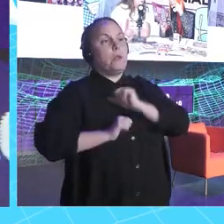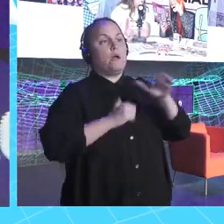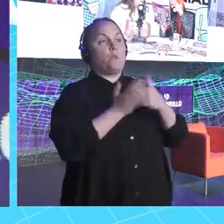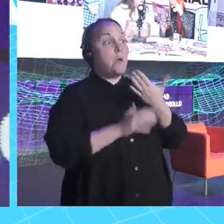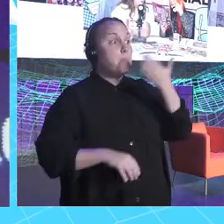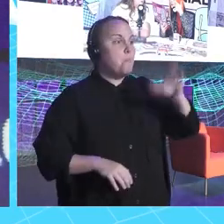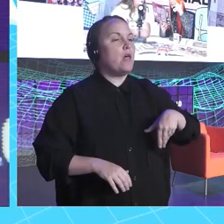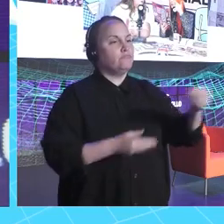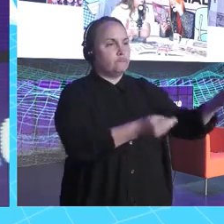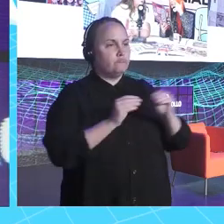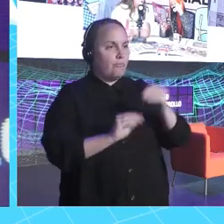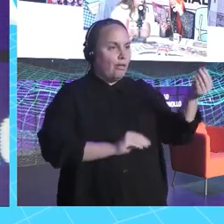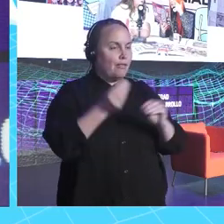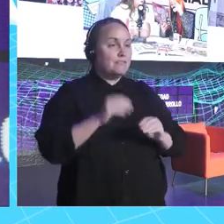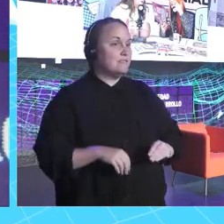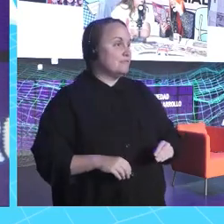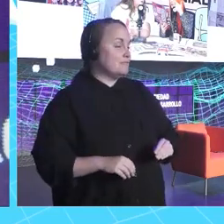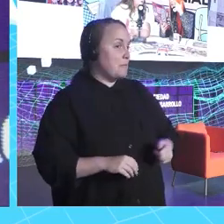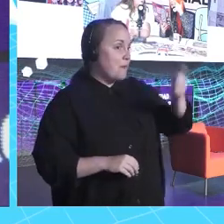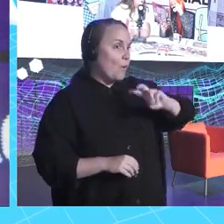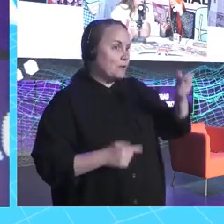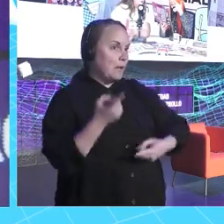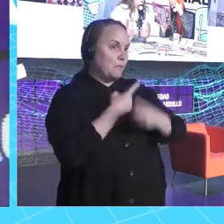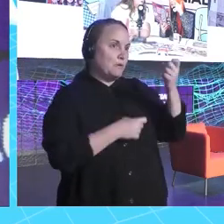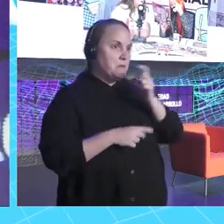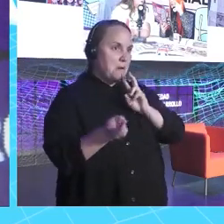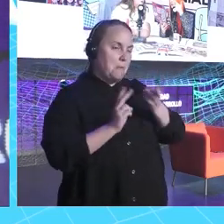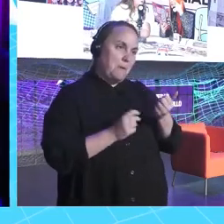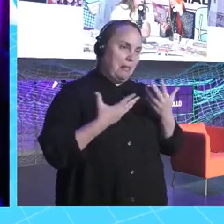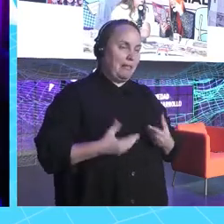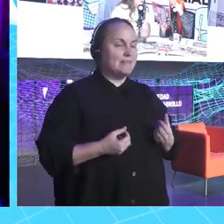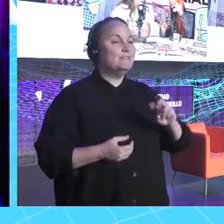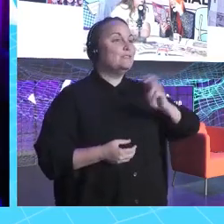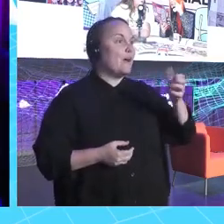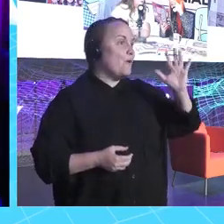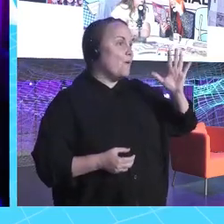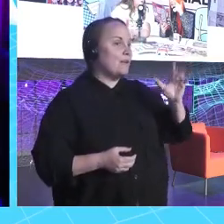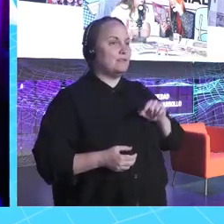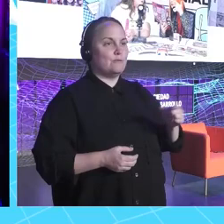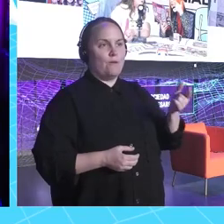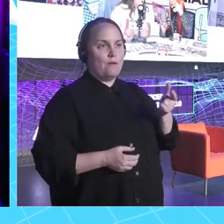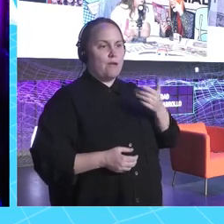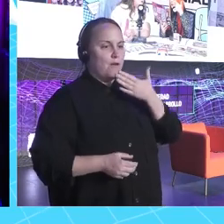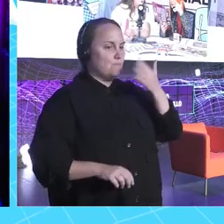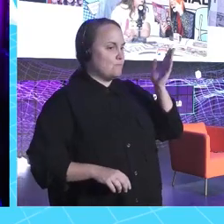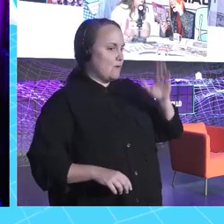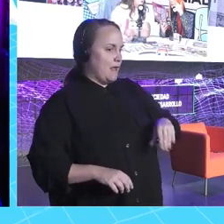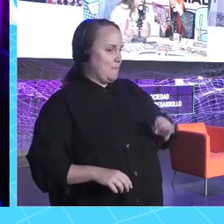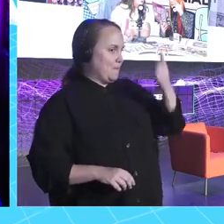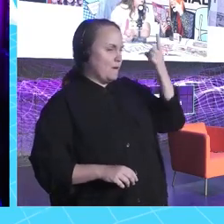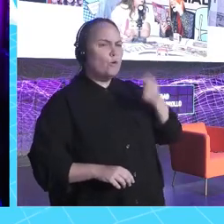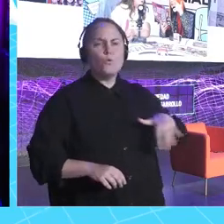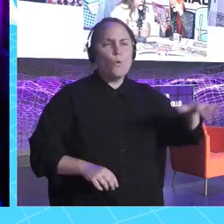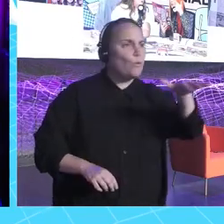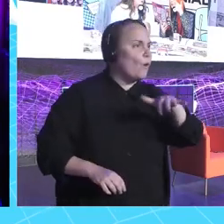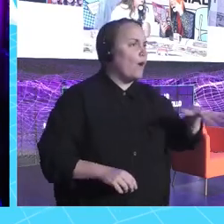lo haré. ¿Alguna más? Que esto es bajón, ¿no? Como en plan... Andrea. Hola. Eres una tía chulísima, primero de todo. ¿Dónde